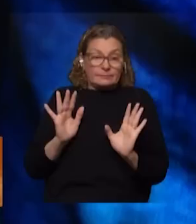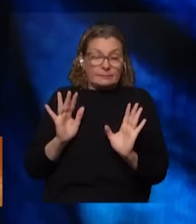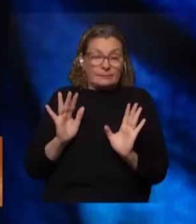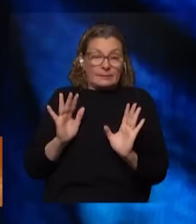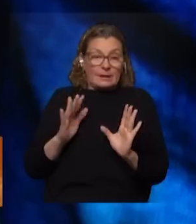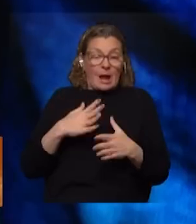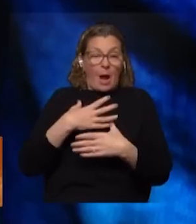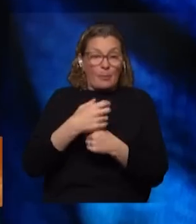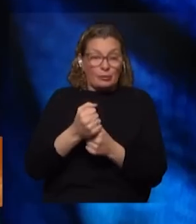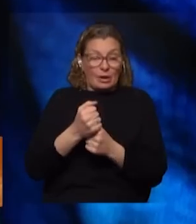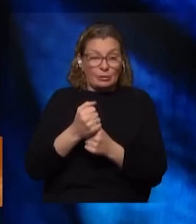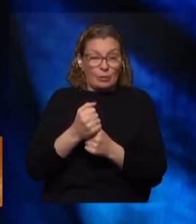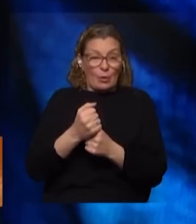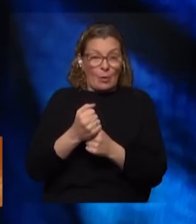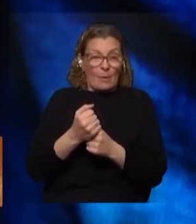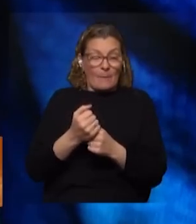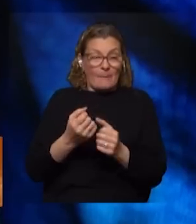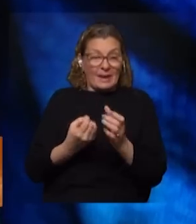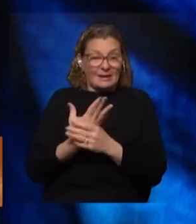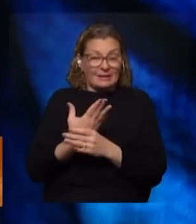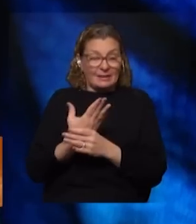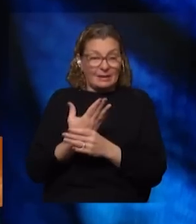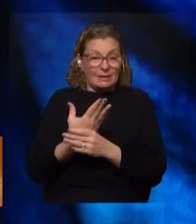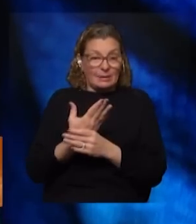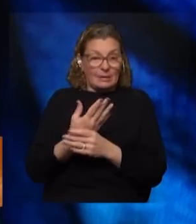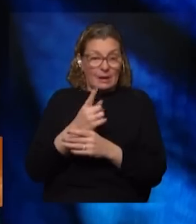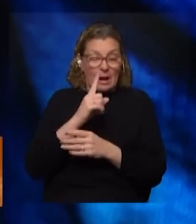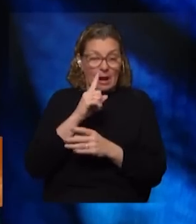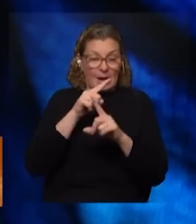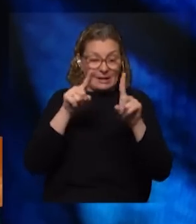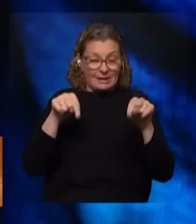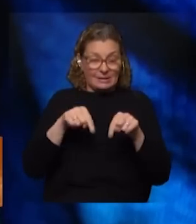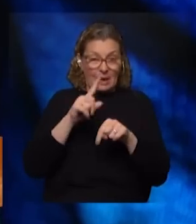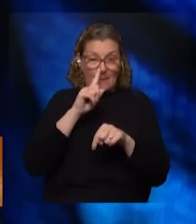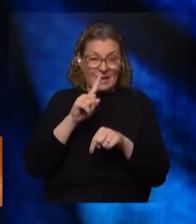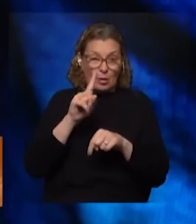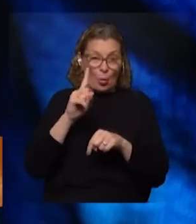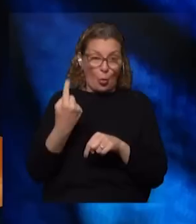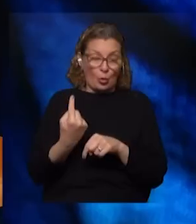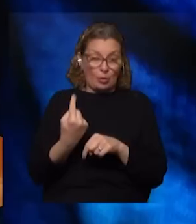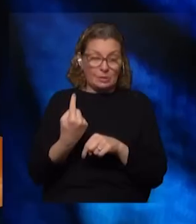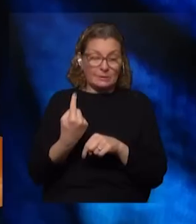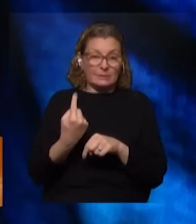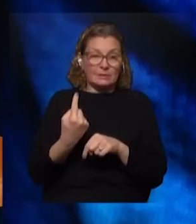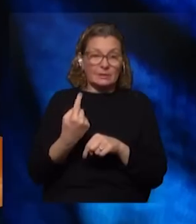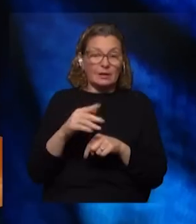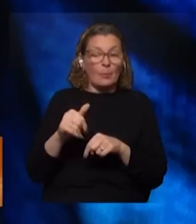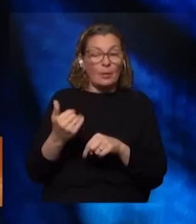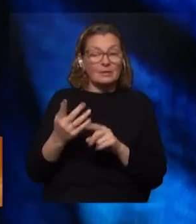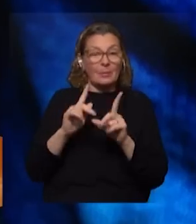apoyando aparece por un lado la 1001 Partido Comunista y por otro lado